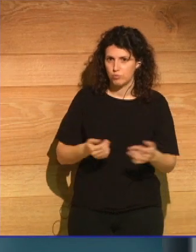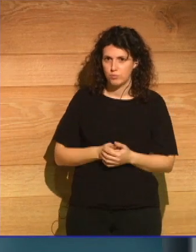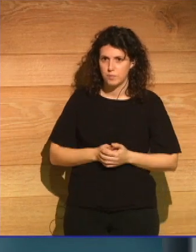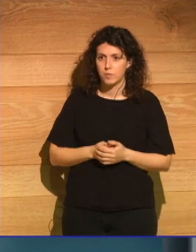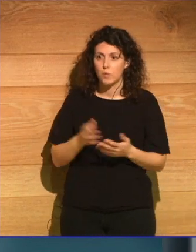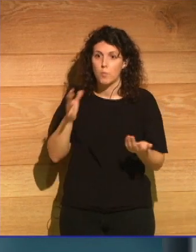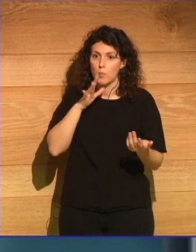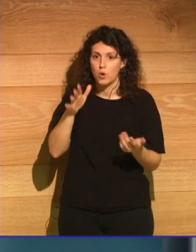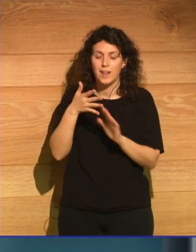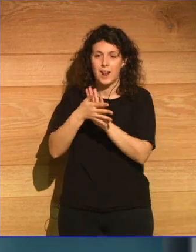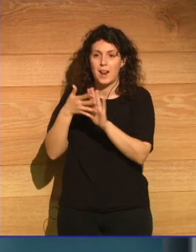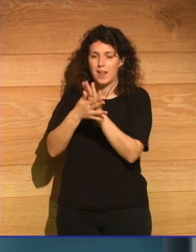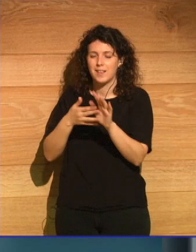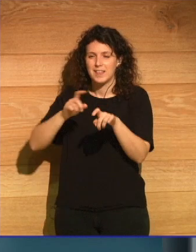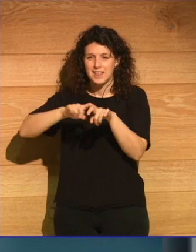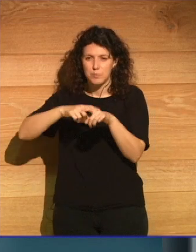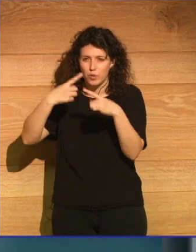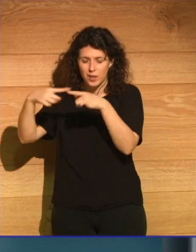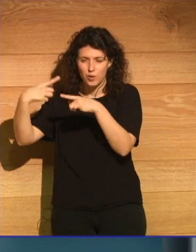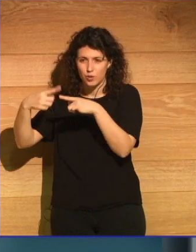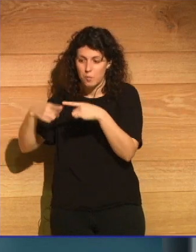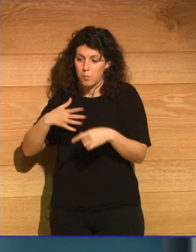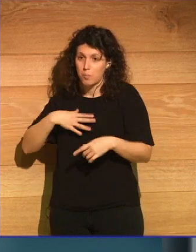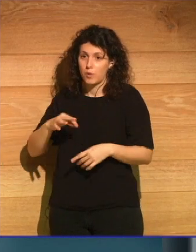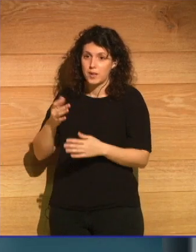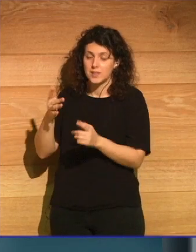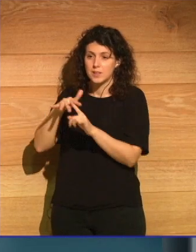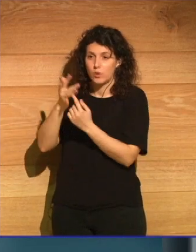Porque habla del tipo de cosas que podrían llegar a pasar